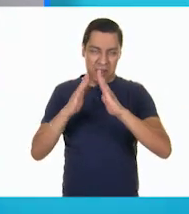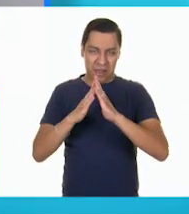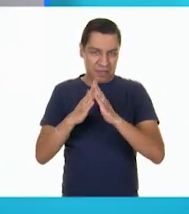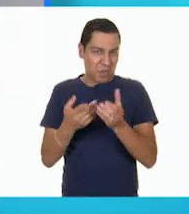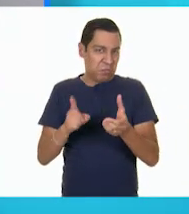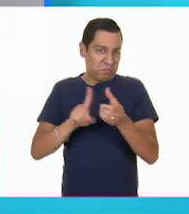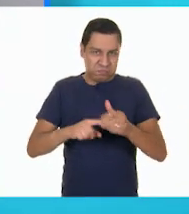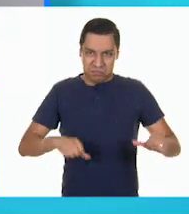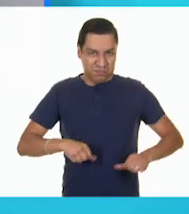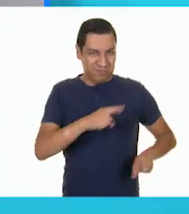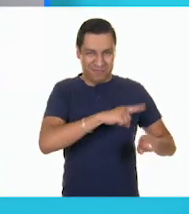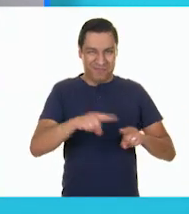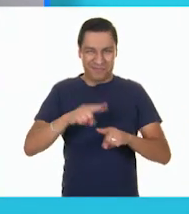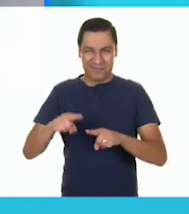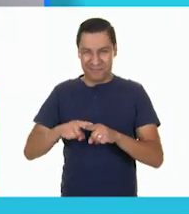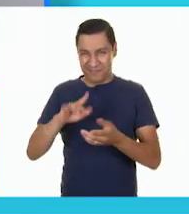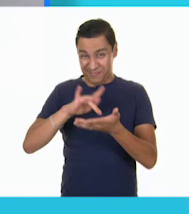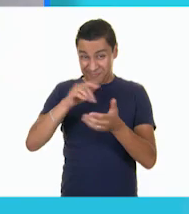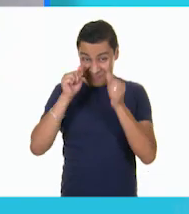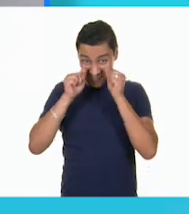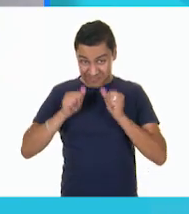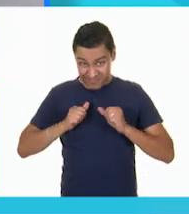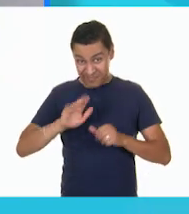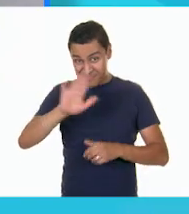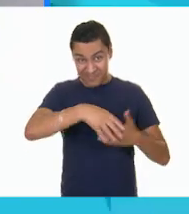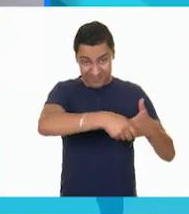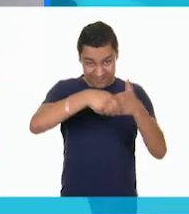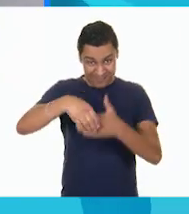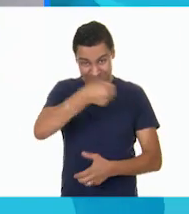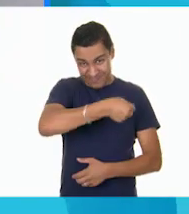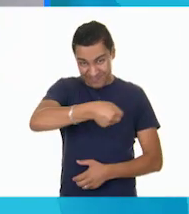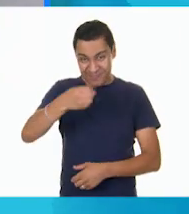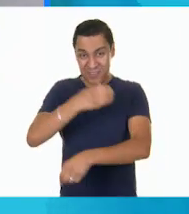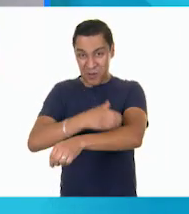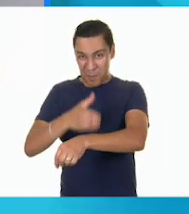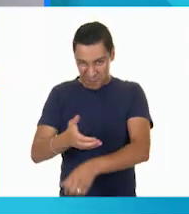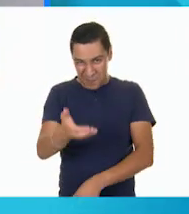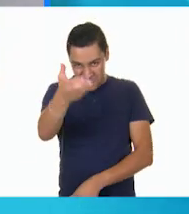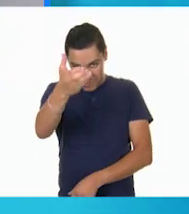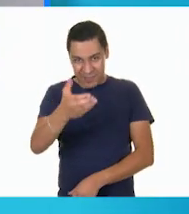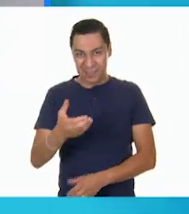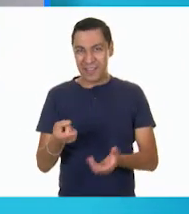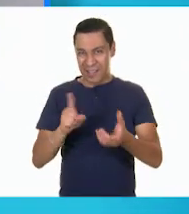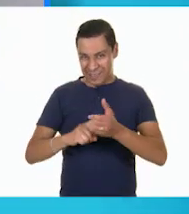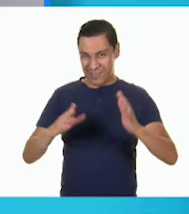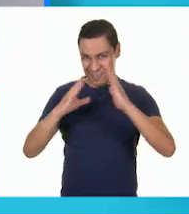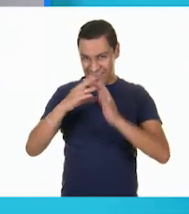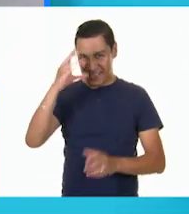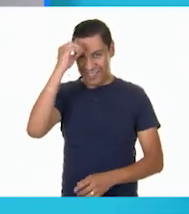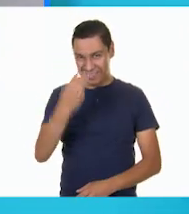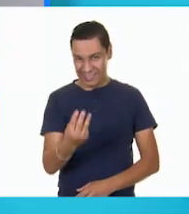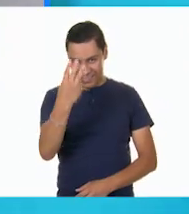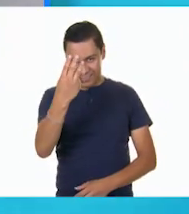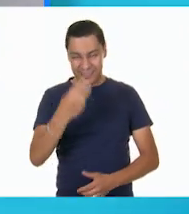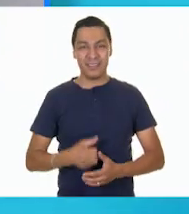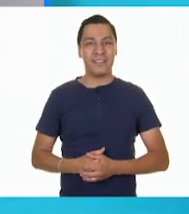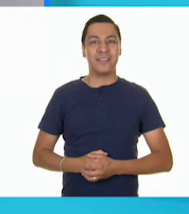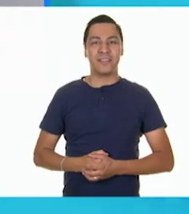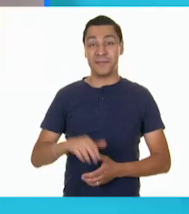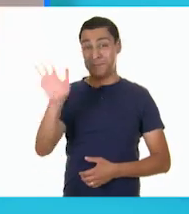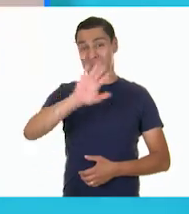Gracias por escucharme. Les mando muchos saludos a todos mis compañeros y compañeras de Aprende en Casa 3.